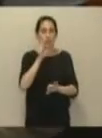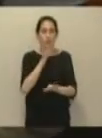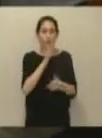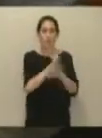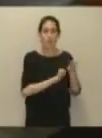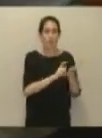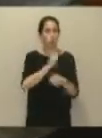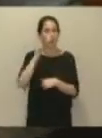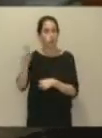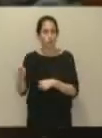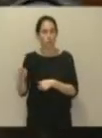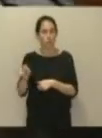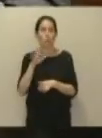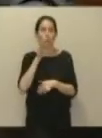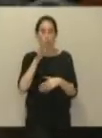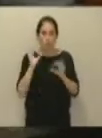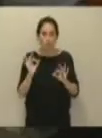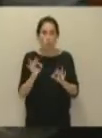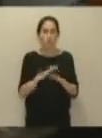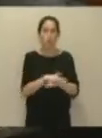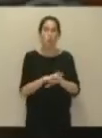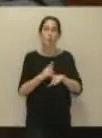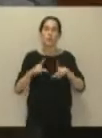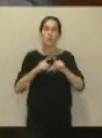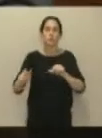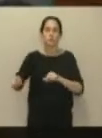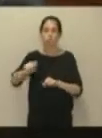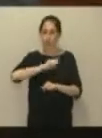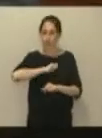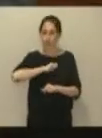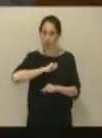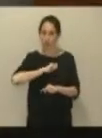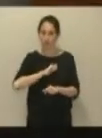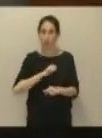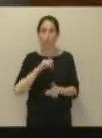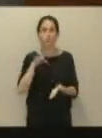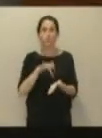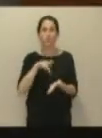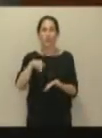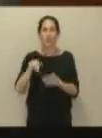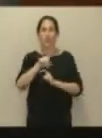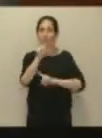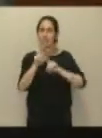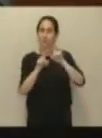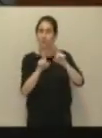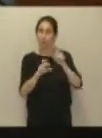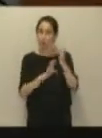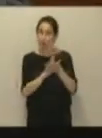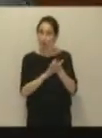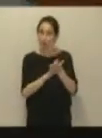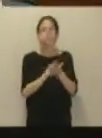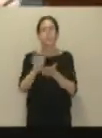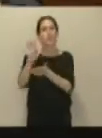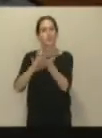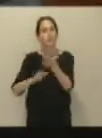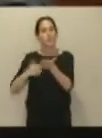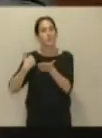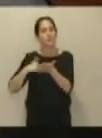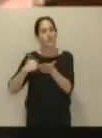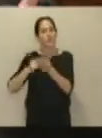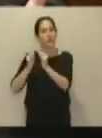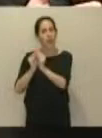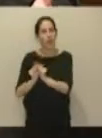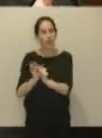De hecho, esa fue la razón de que lo recibiese el gobierno de Asturias. Así que, cuando aquí se trató una interpelación, ya existía ese informe de la Abogacía del Estado